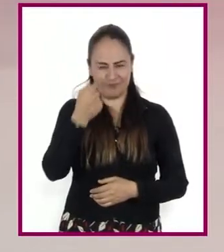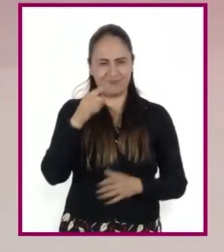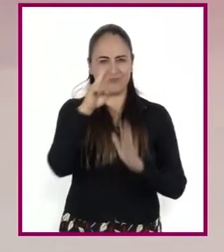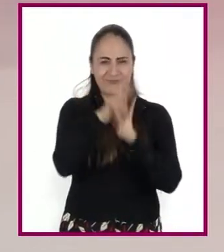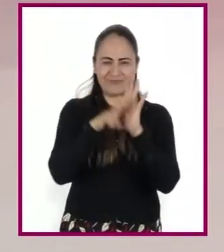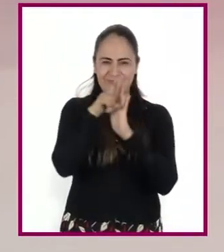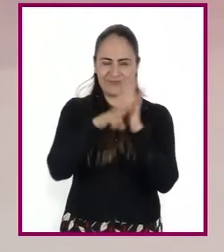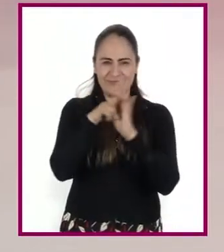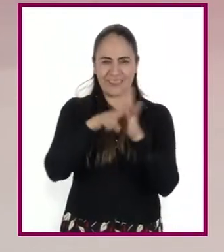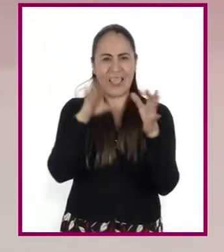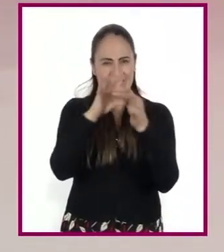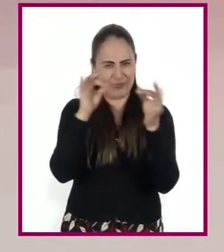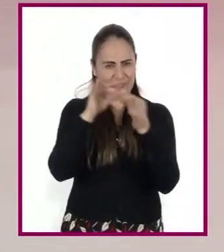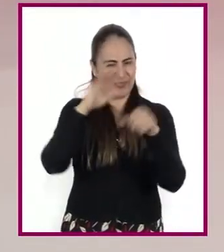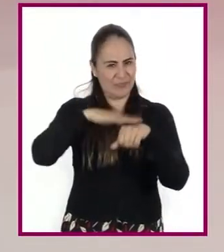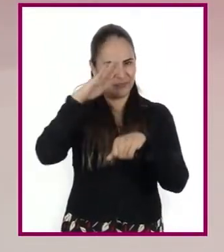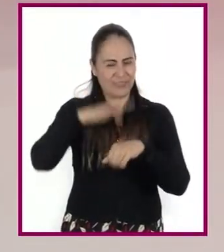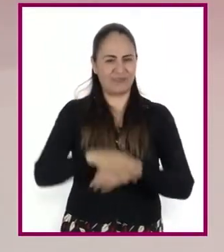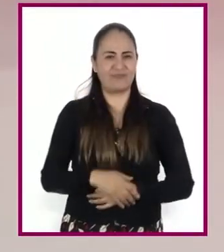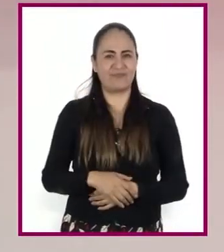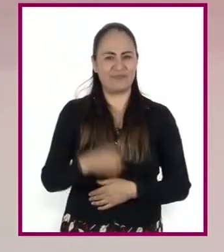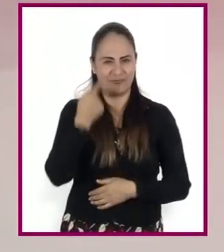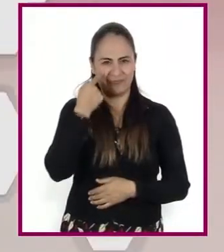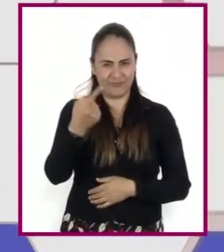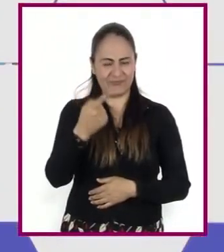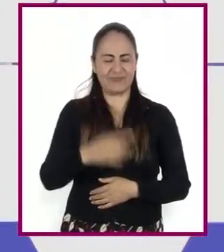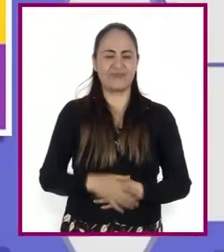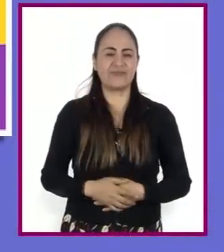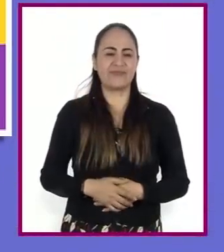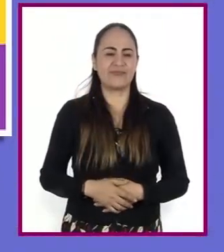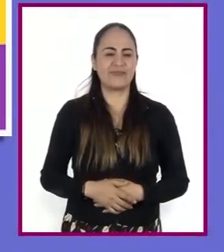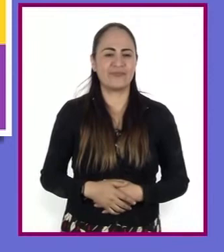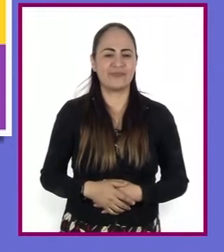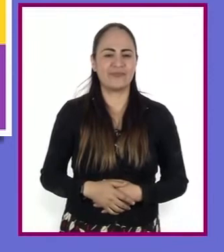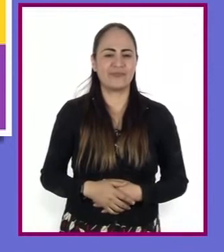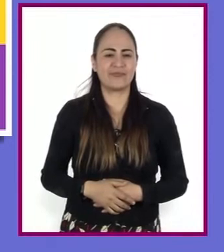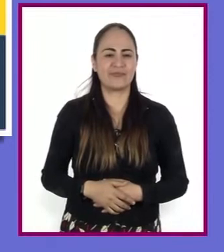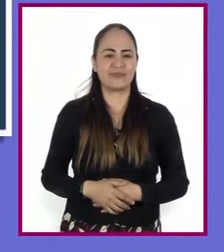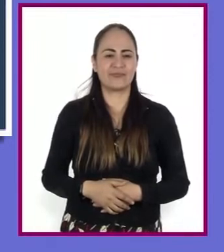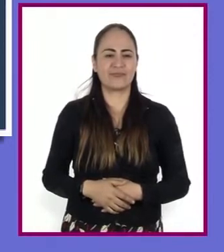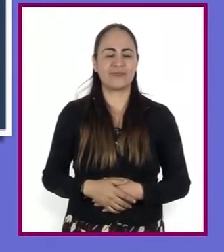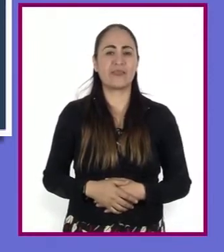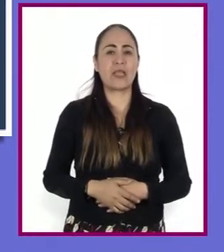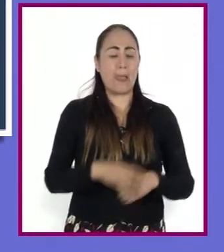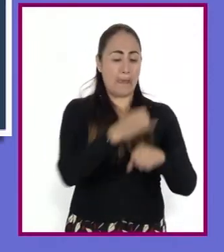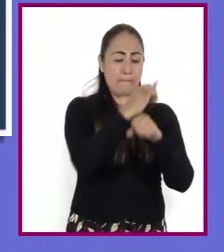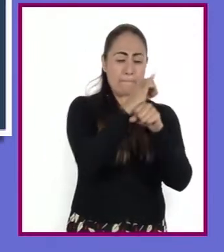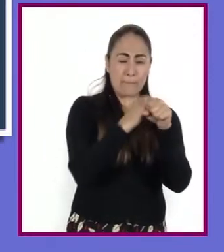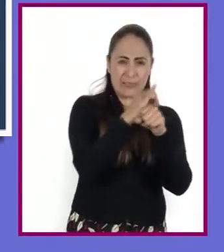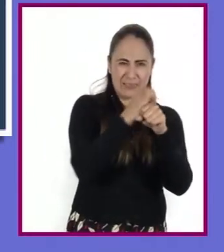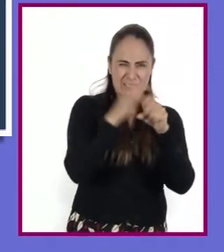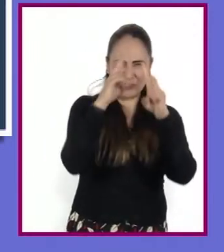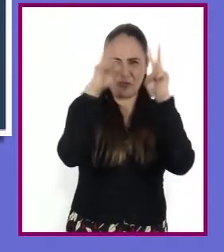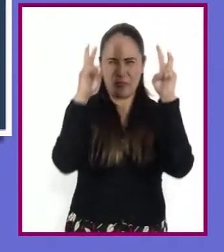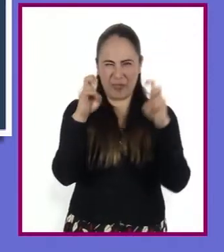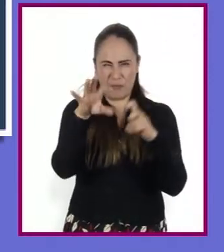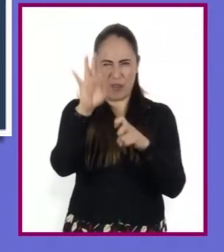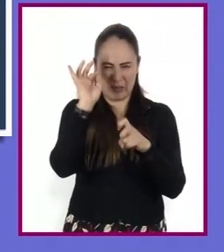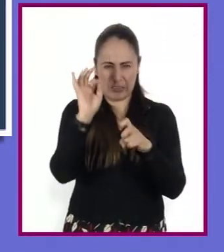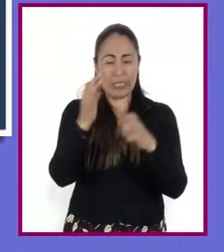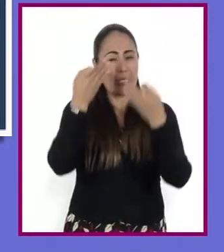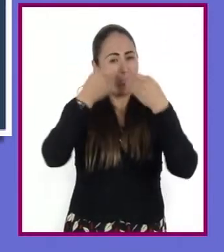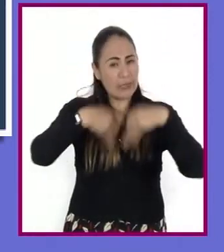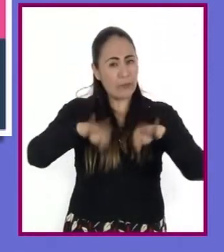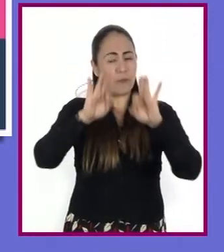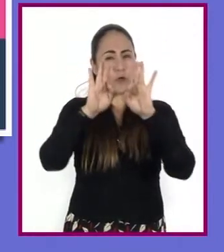video que nos lo explica. ¡Vamos a verlo! Cuando se realiza una investigación sobre un tema, es indispensable